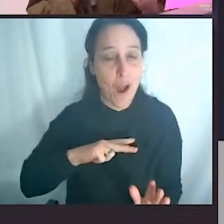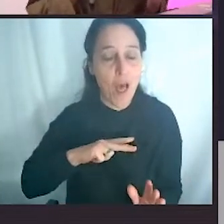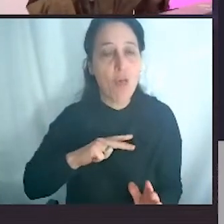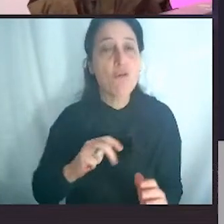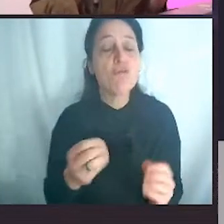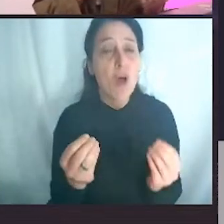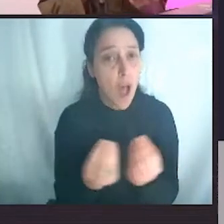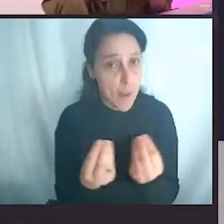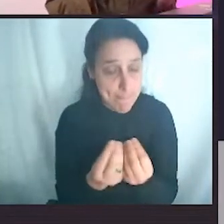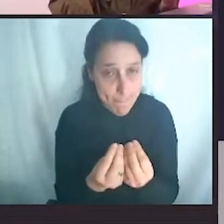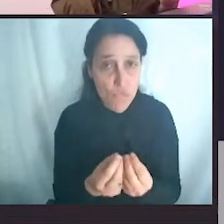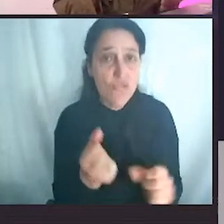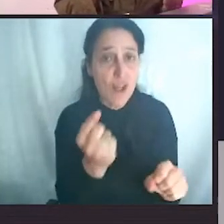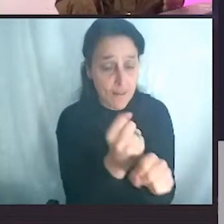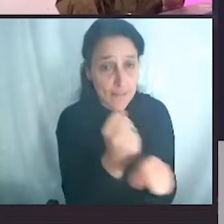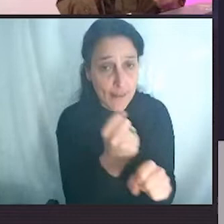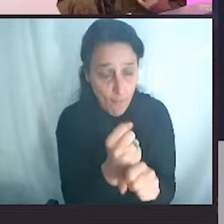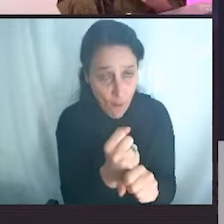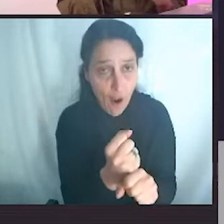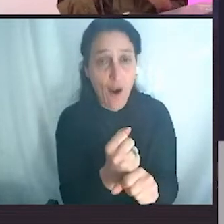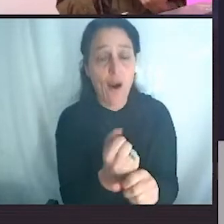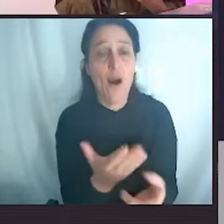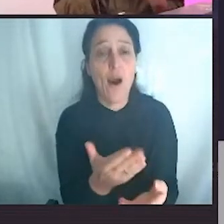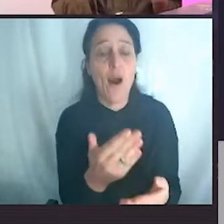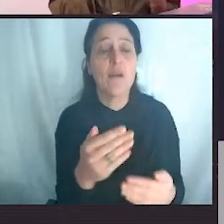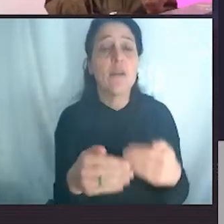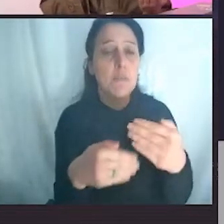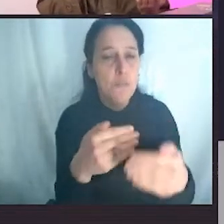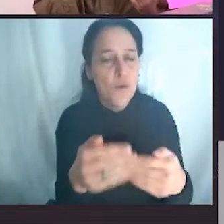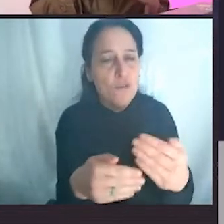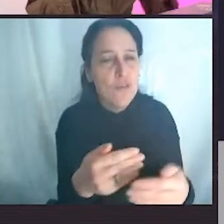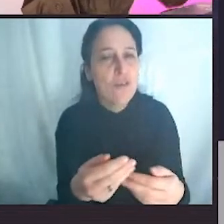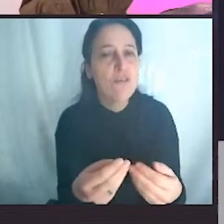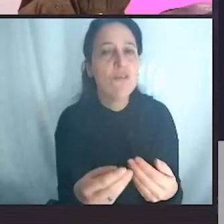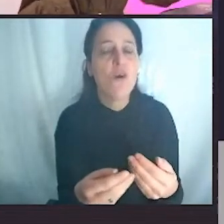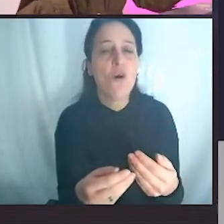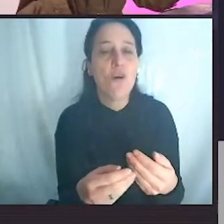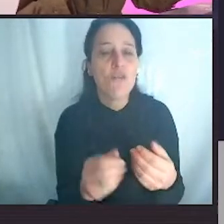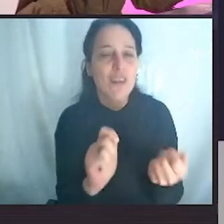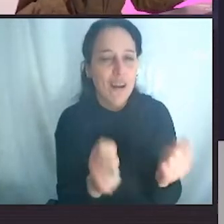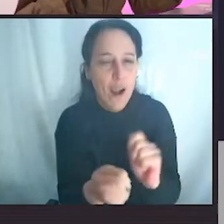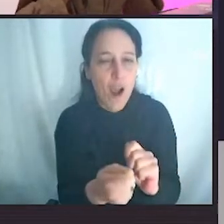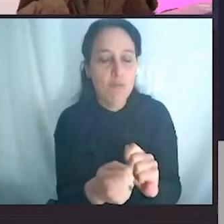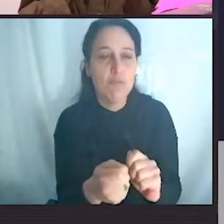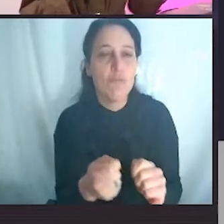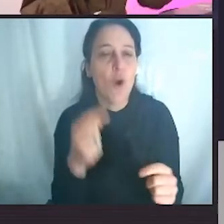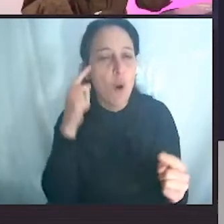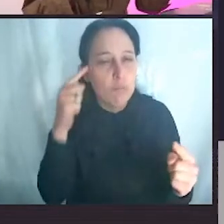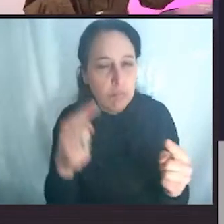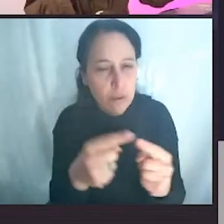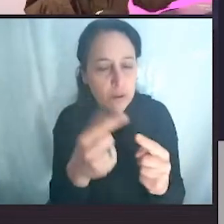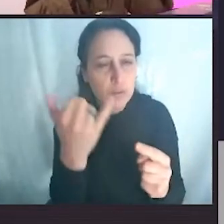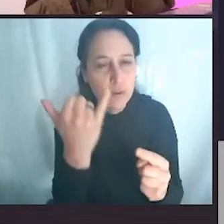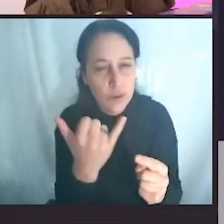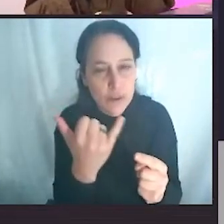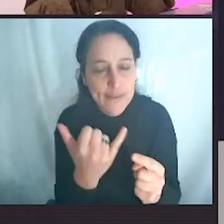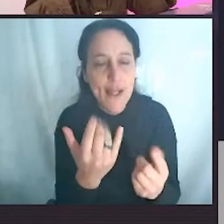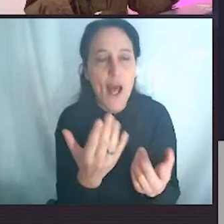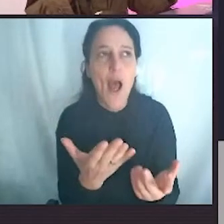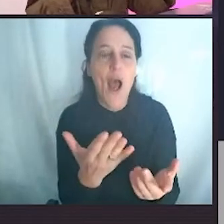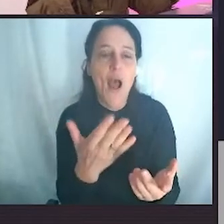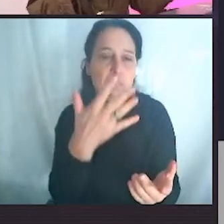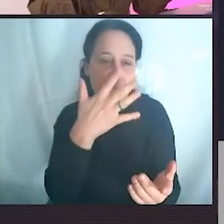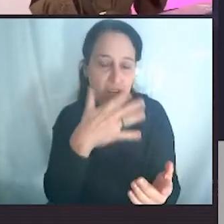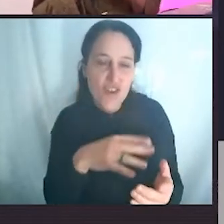Amplastify para acompañarlas en procesos, que ya están haciendo declaraciones y están poniéndose metas que después las miden también